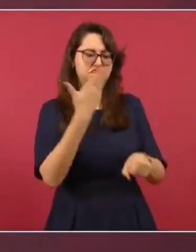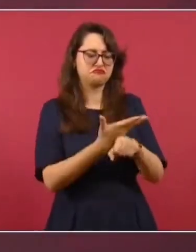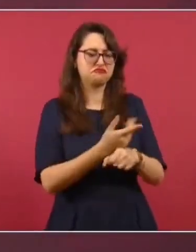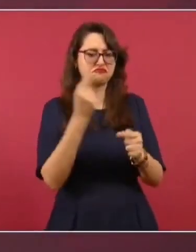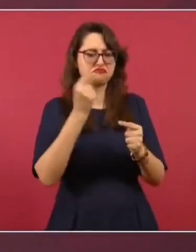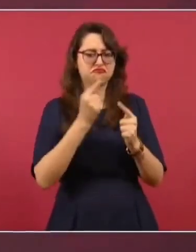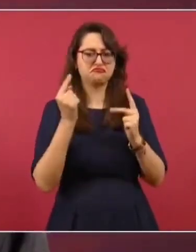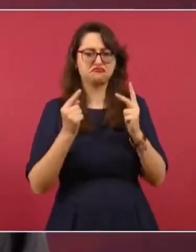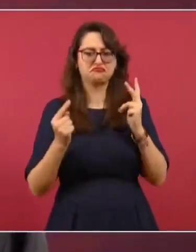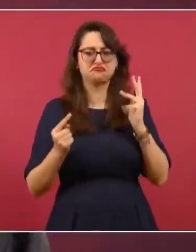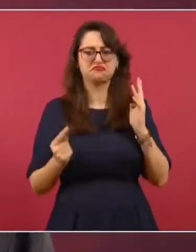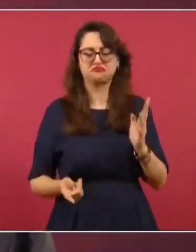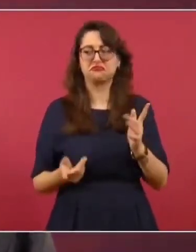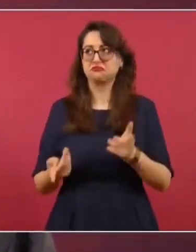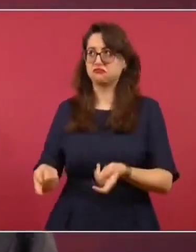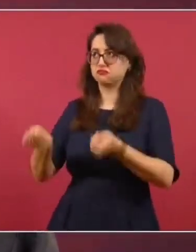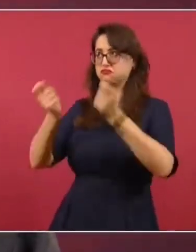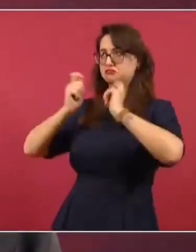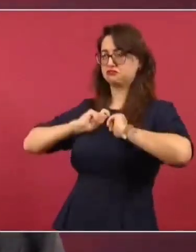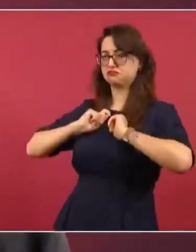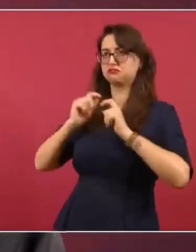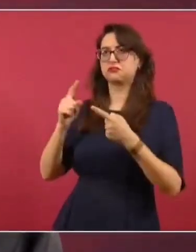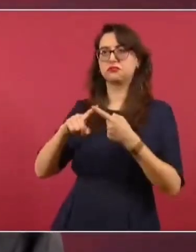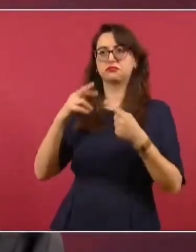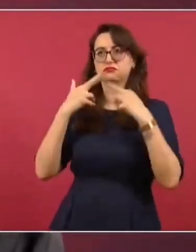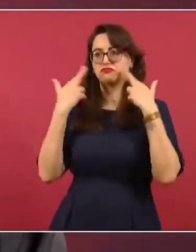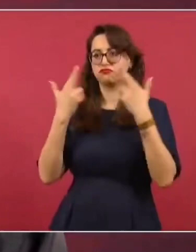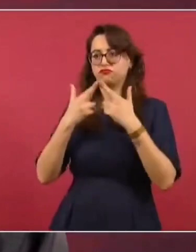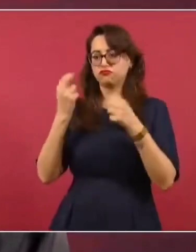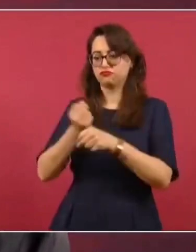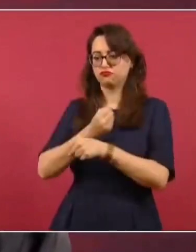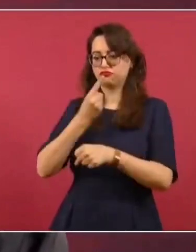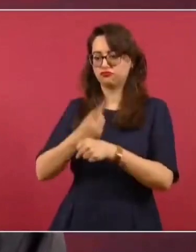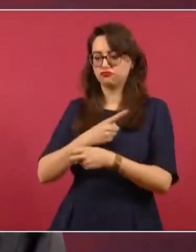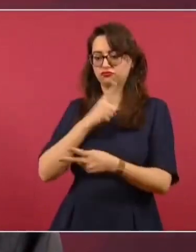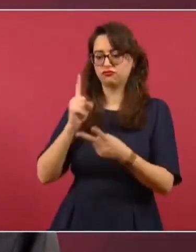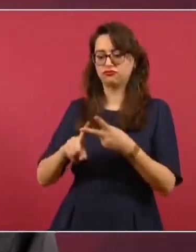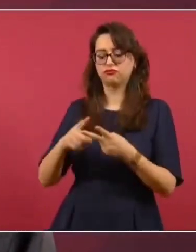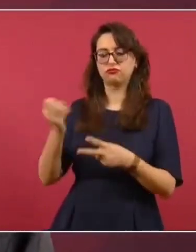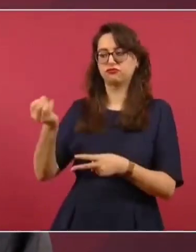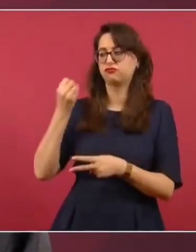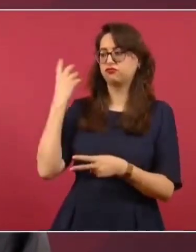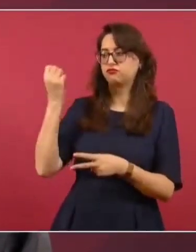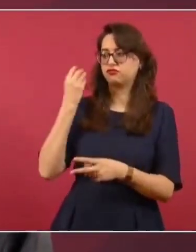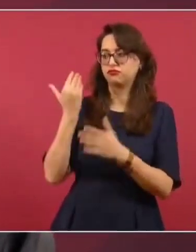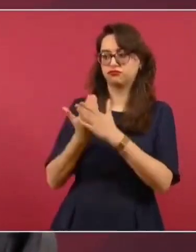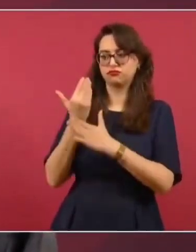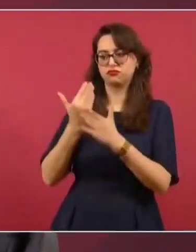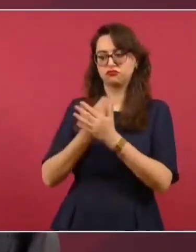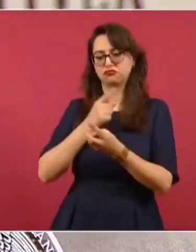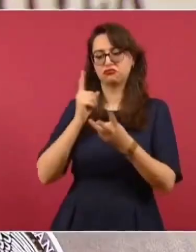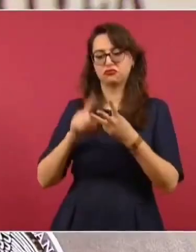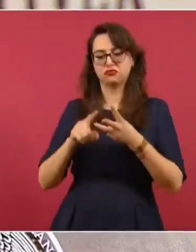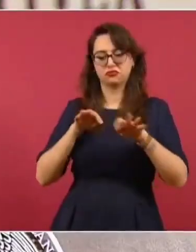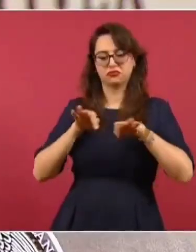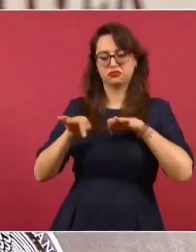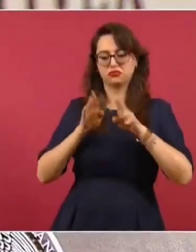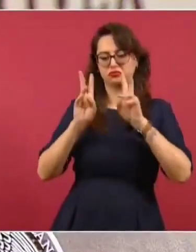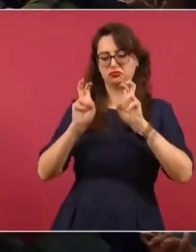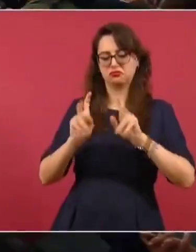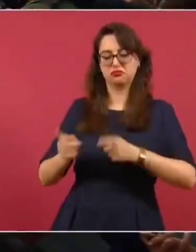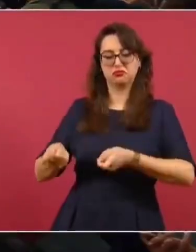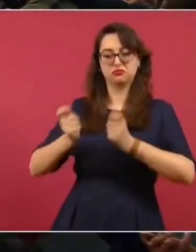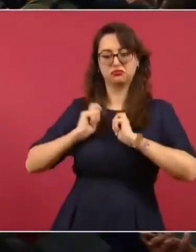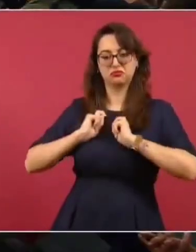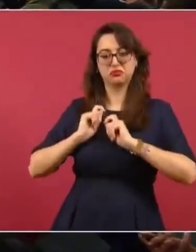las reuniones de seguridad, las conferencias de prensa y algunos asuntos de la agenda que eran importes graves.